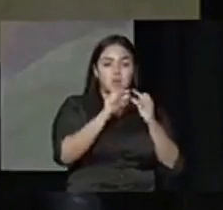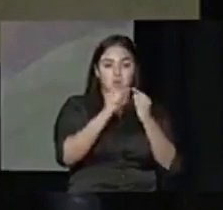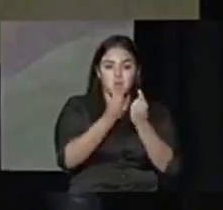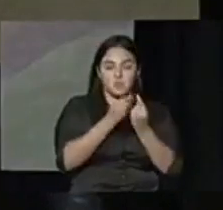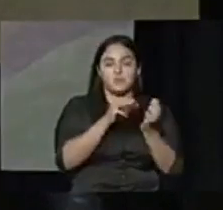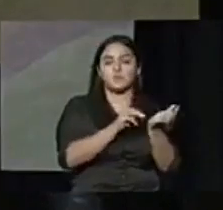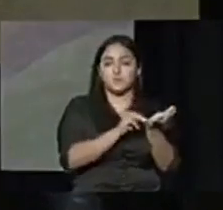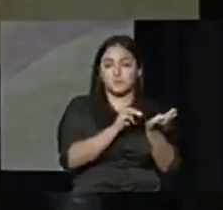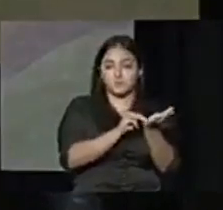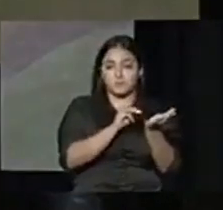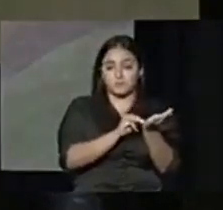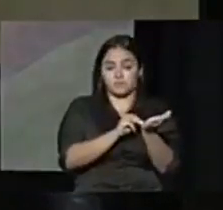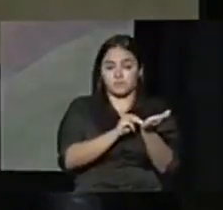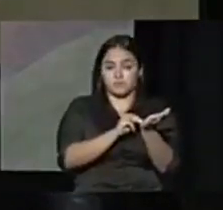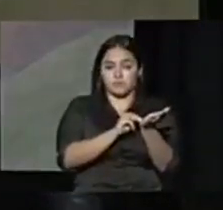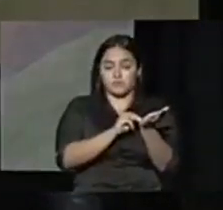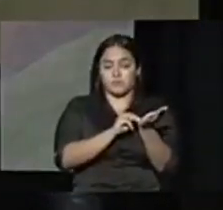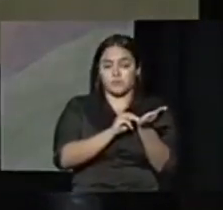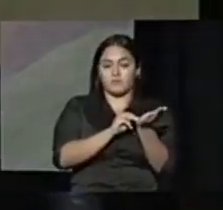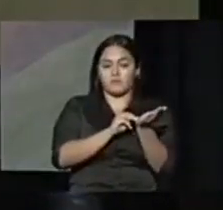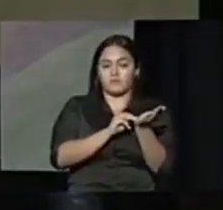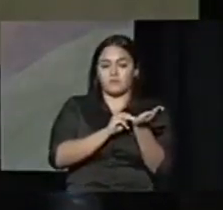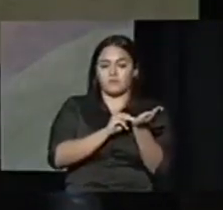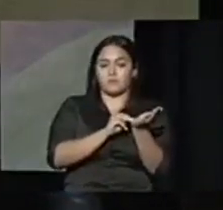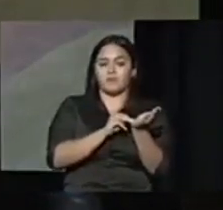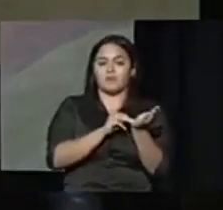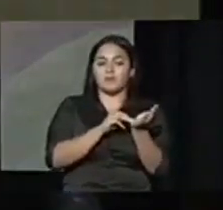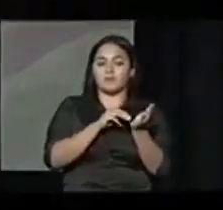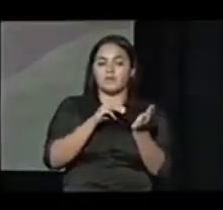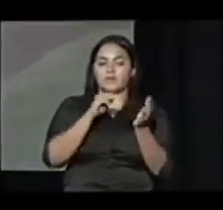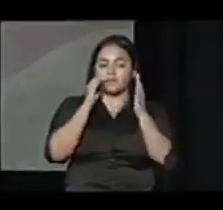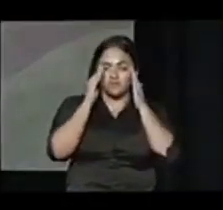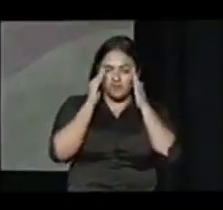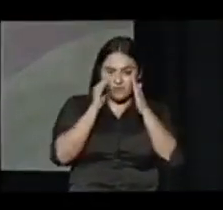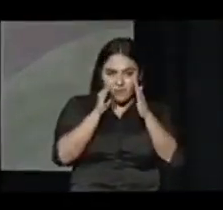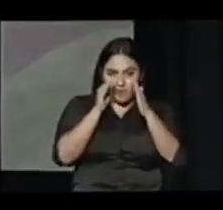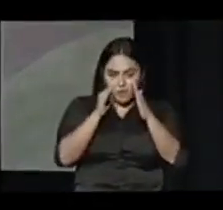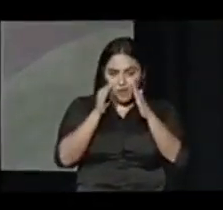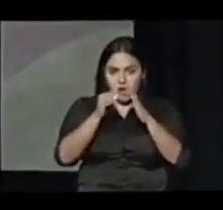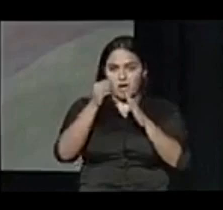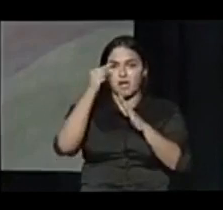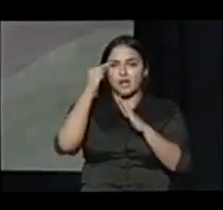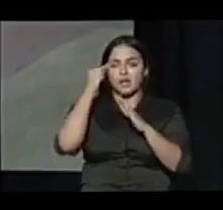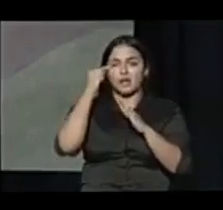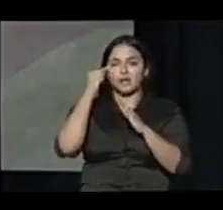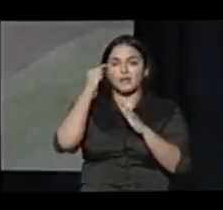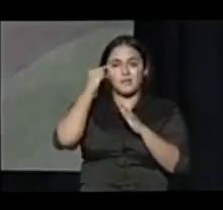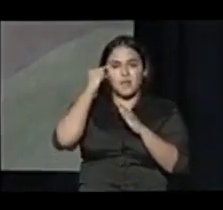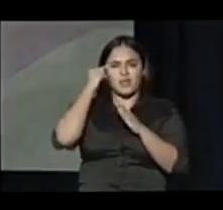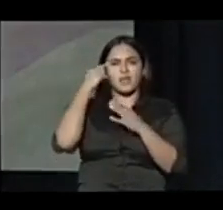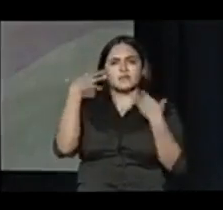y tenemos que darle mayor énfasis a la salud mental de nuestro pueblo